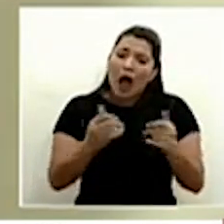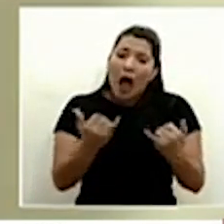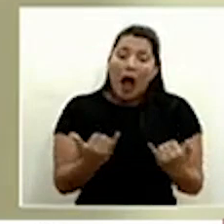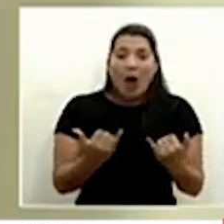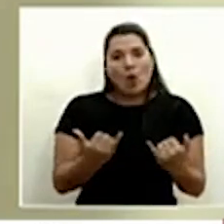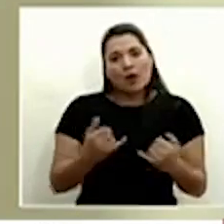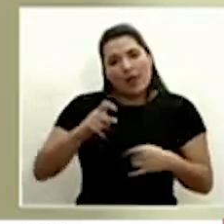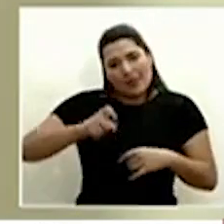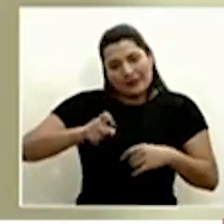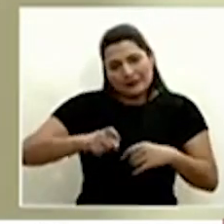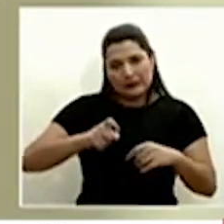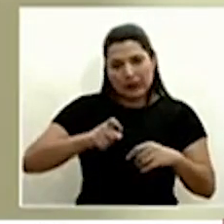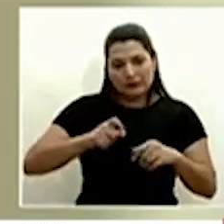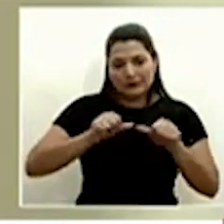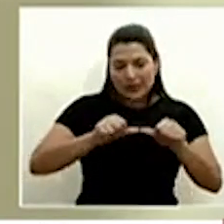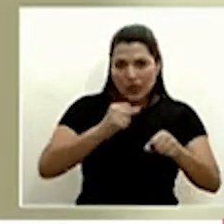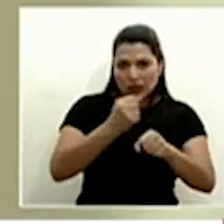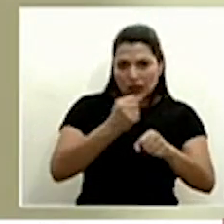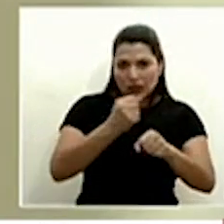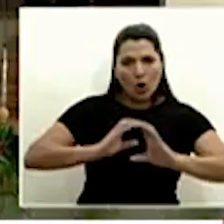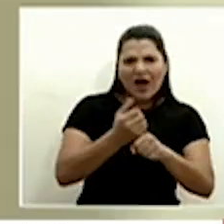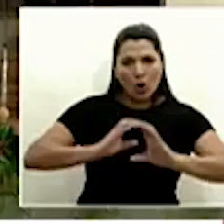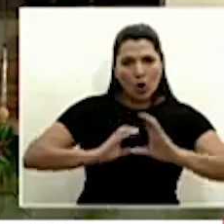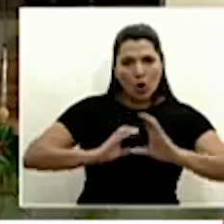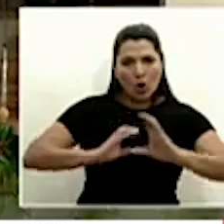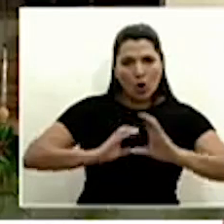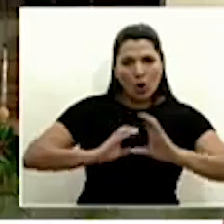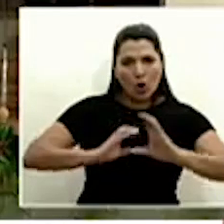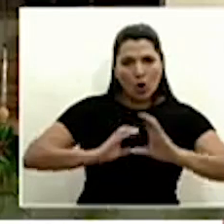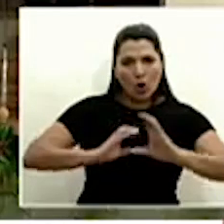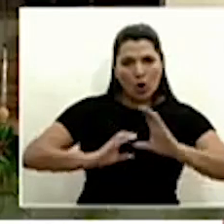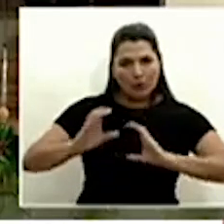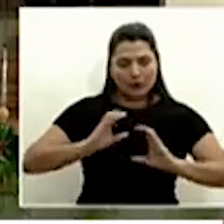del empleo del intercambio comercial de nuestra región.